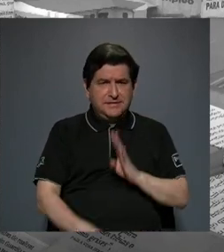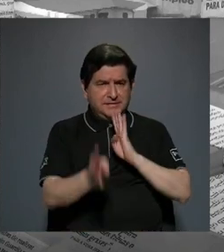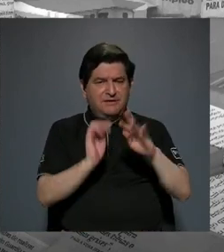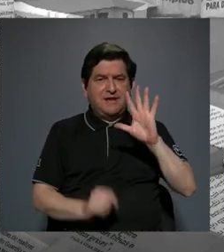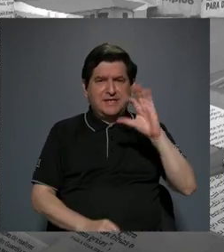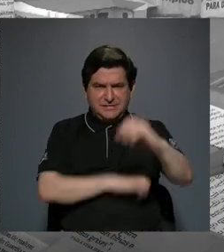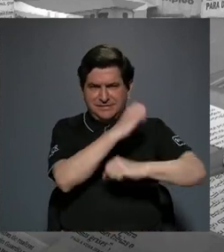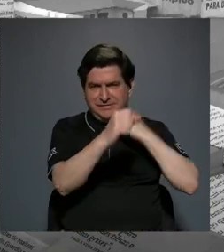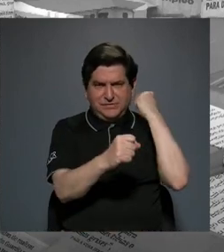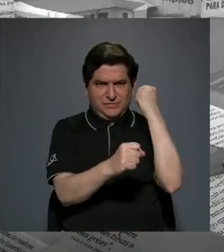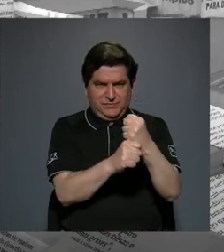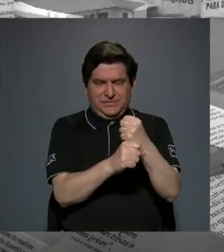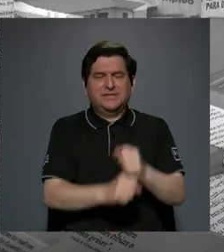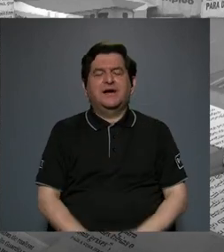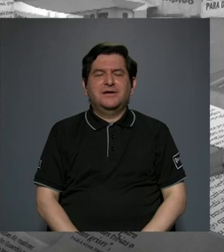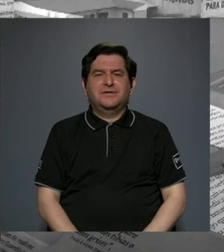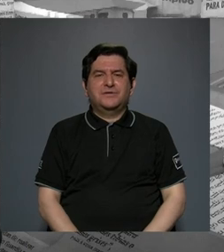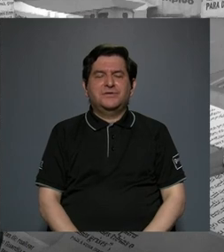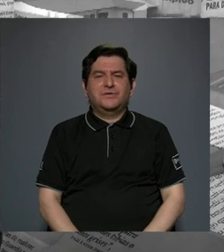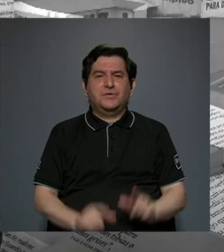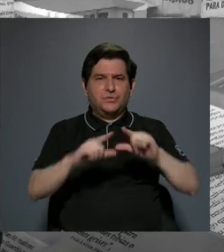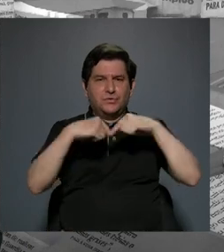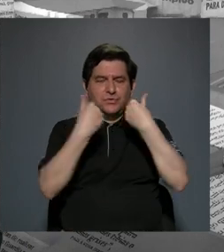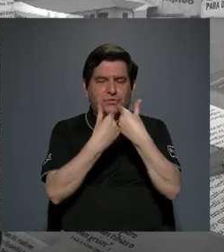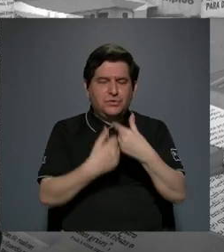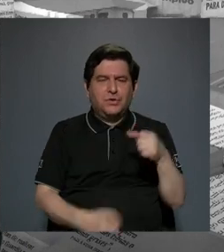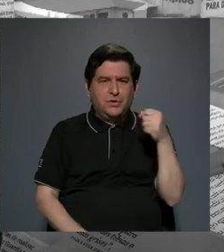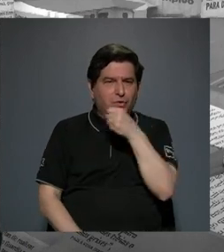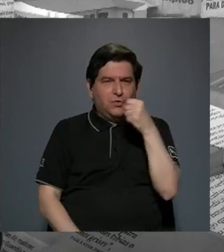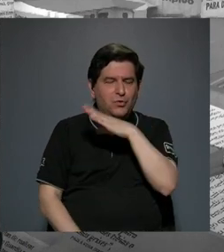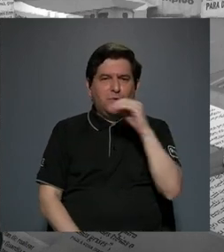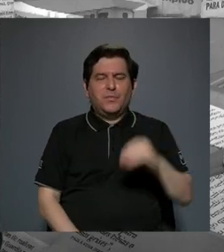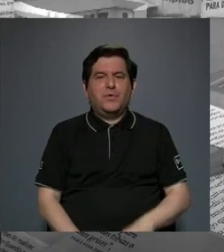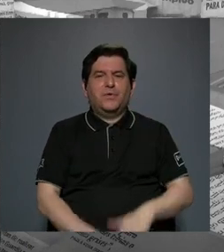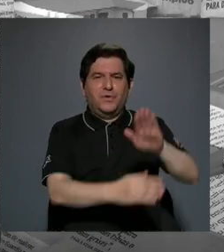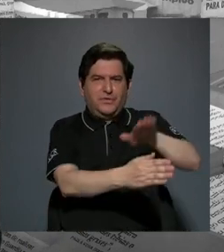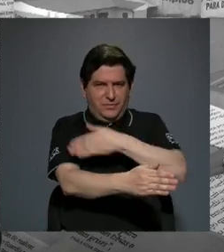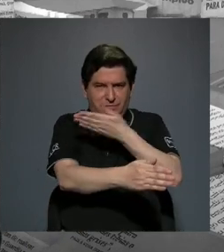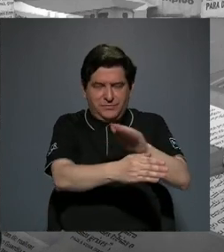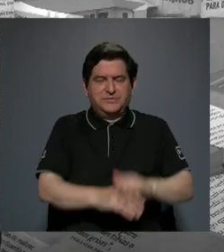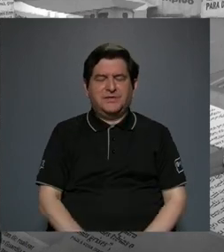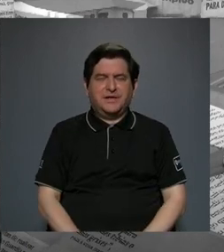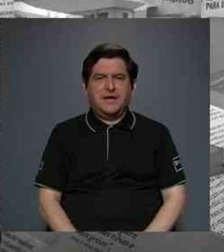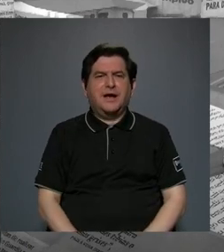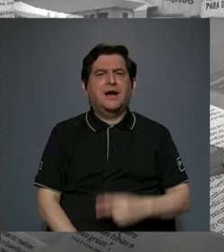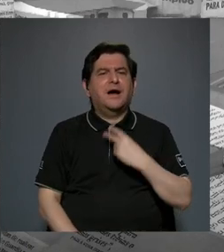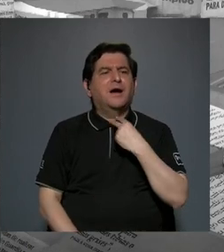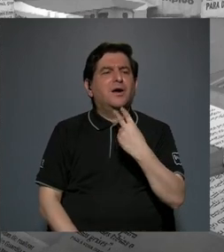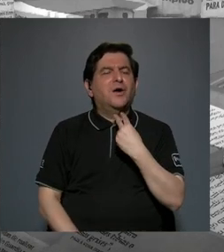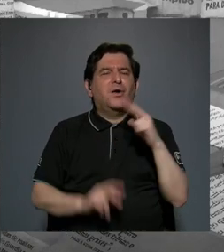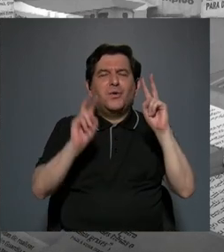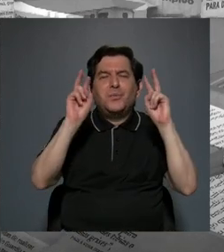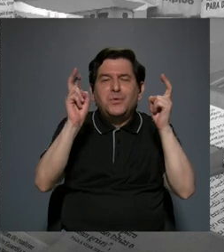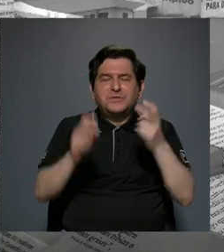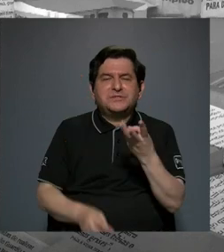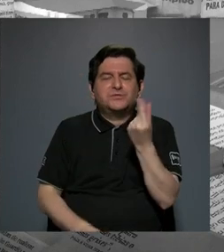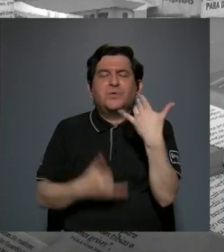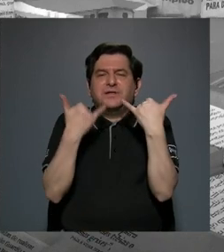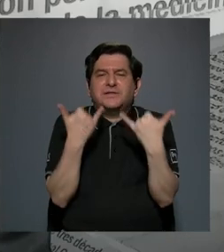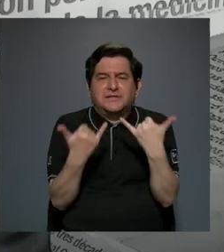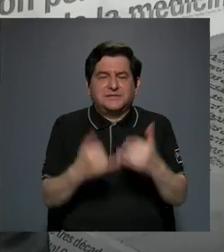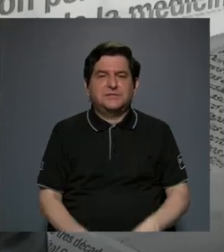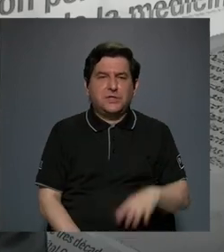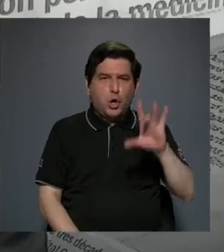cinco décadas del coro sinfónico. ¿Cuántas voces conforman en este momento el coro sinfónico?